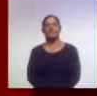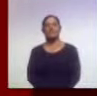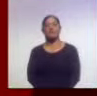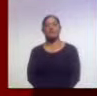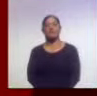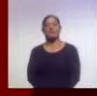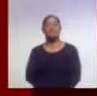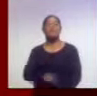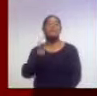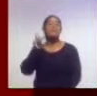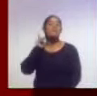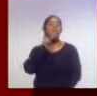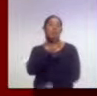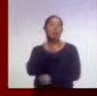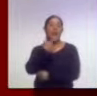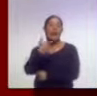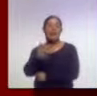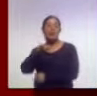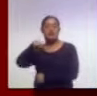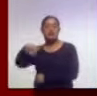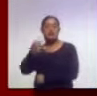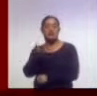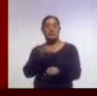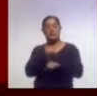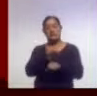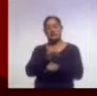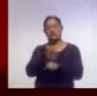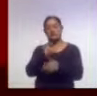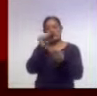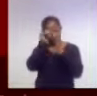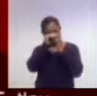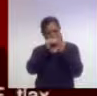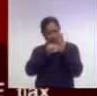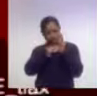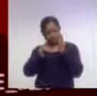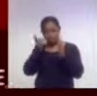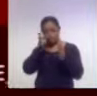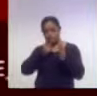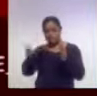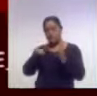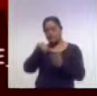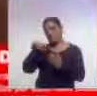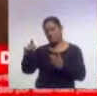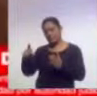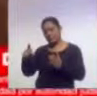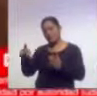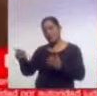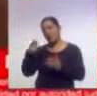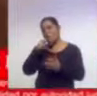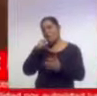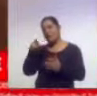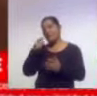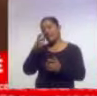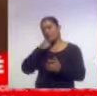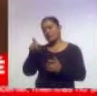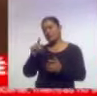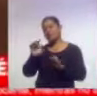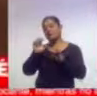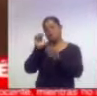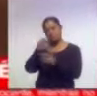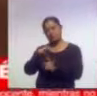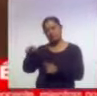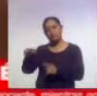La Procuraduría General de Justicia del Estado, a través de los datos de prueba aportados por el agente del Ministerio Público, consiguió que la autoridad judicial